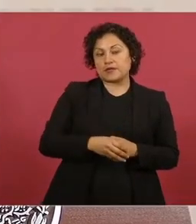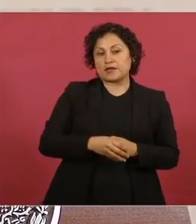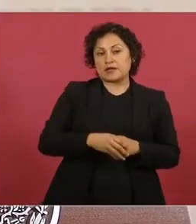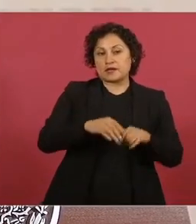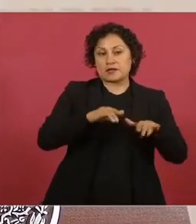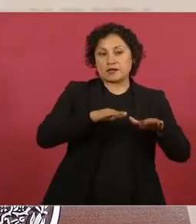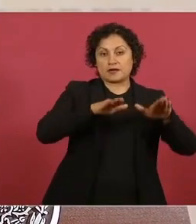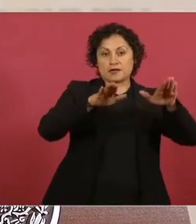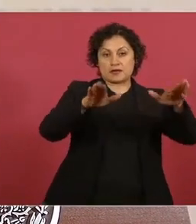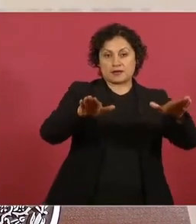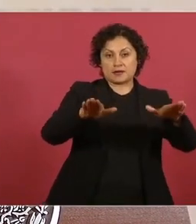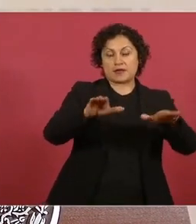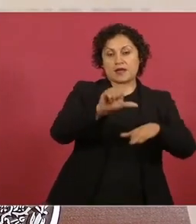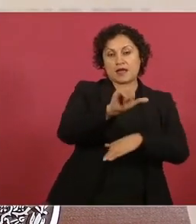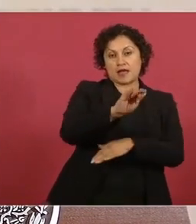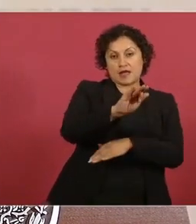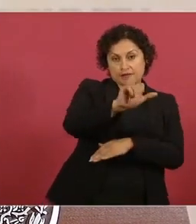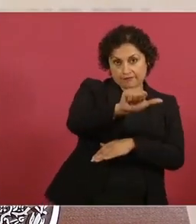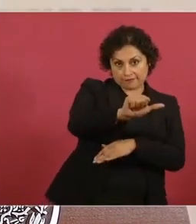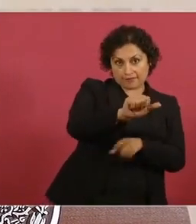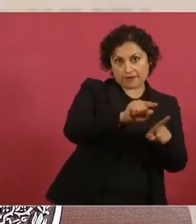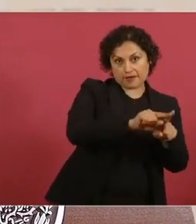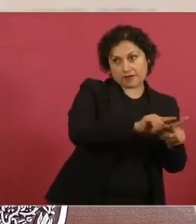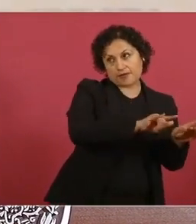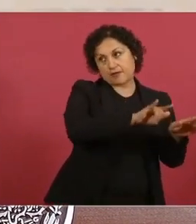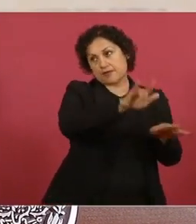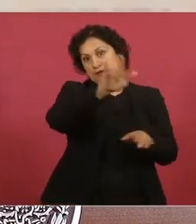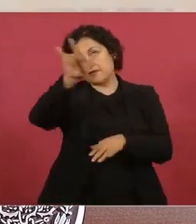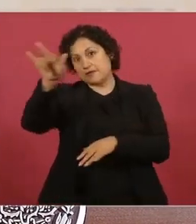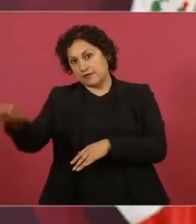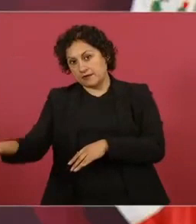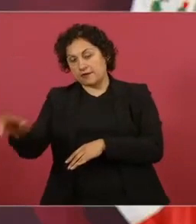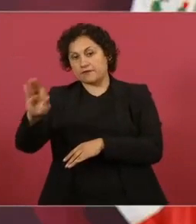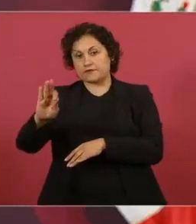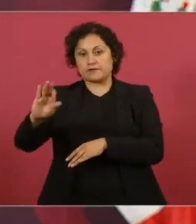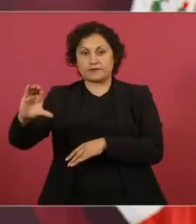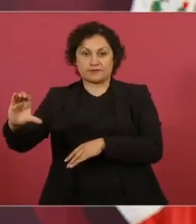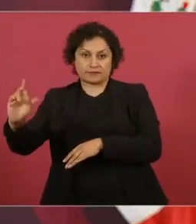al aeropuerto Felipe Carrillo Puerto